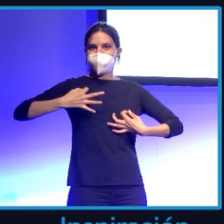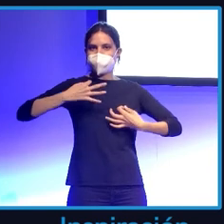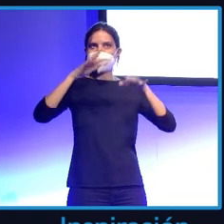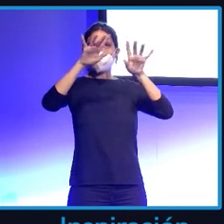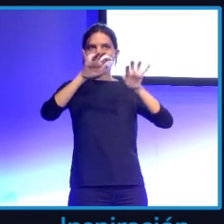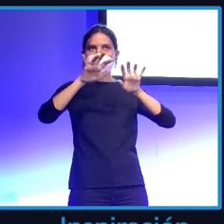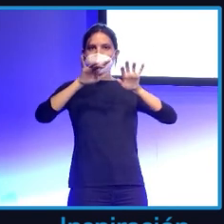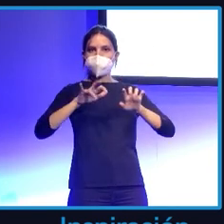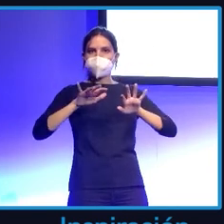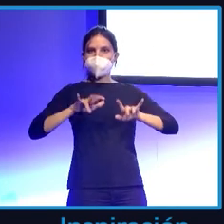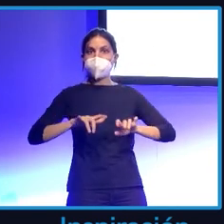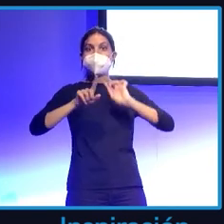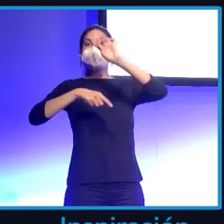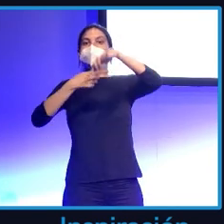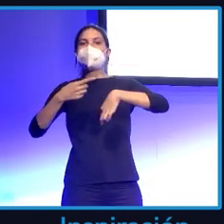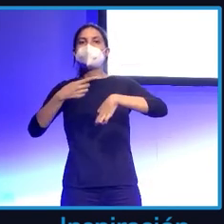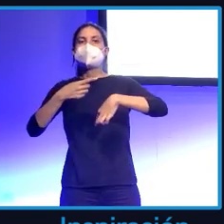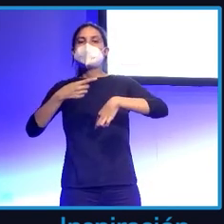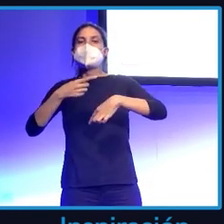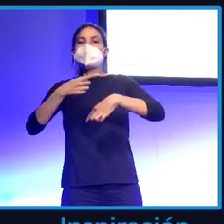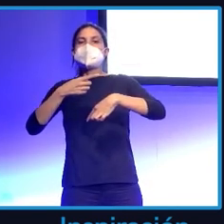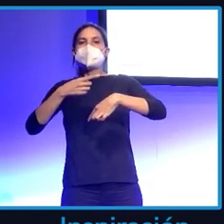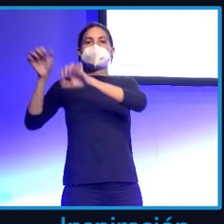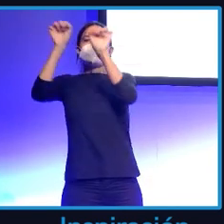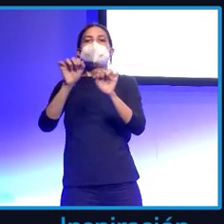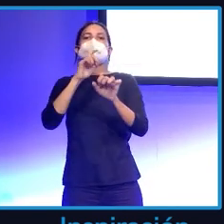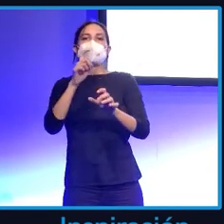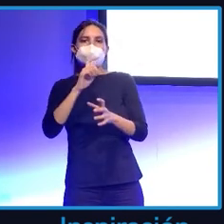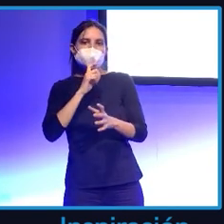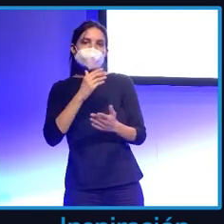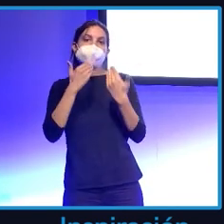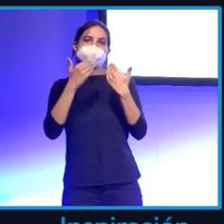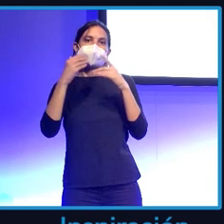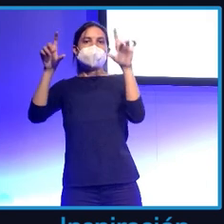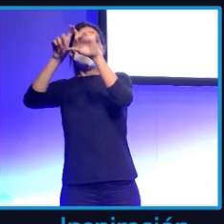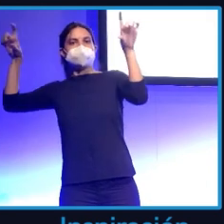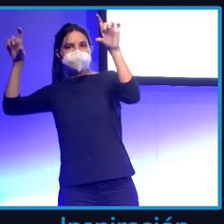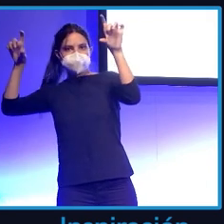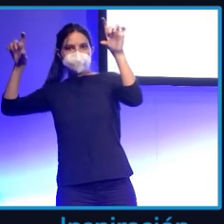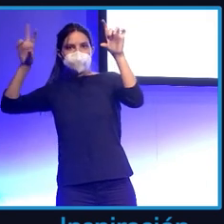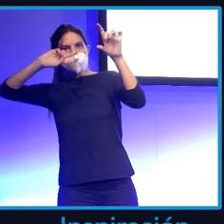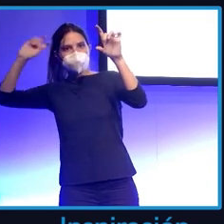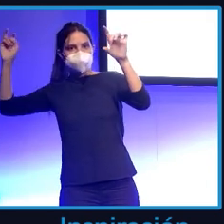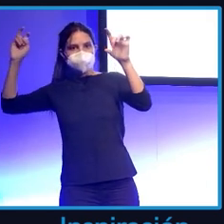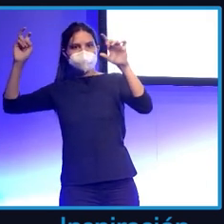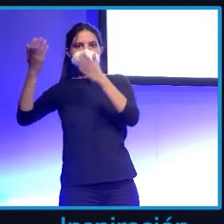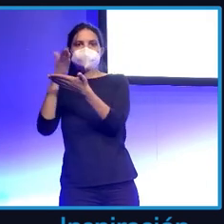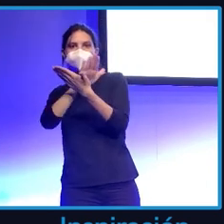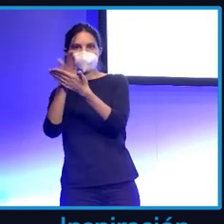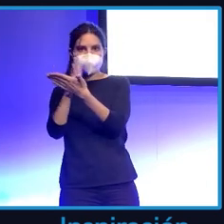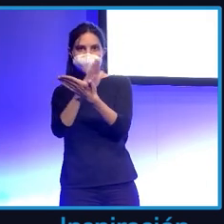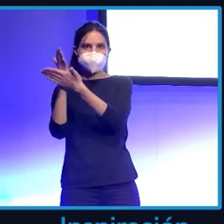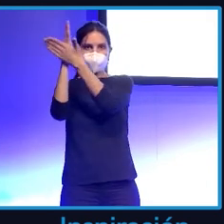luego lo protegió con una empresa intermedia de protección de los dominios, que esto hay un montón. ¿Qué pasa? Que